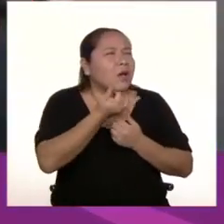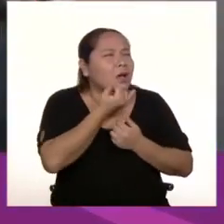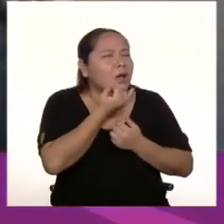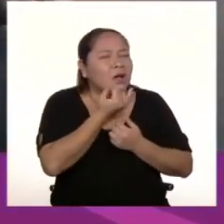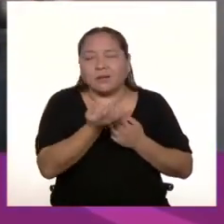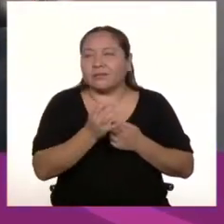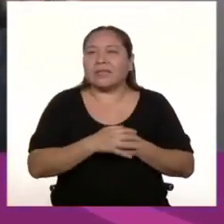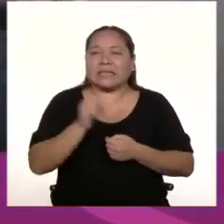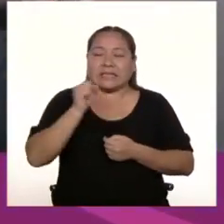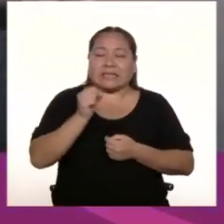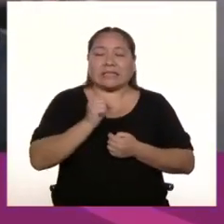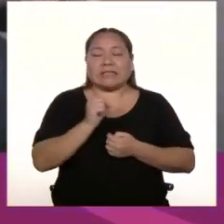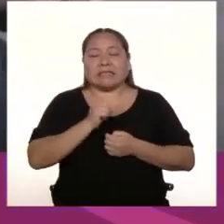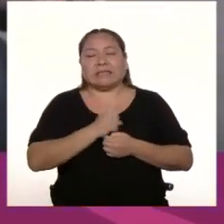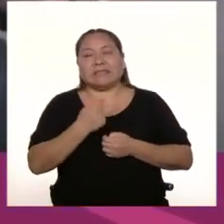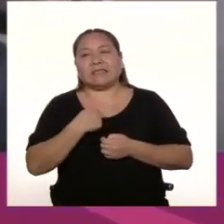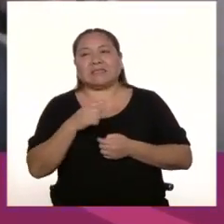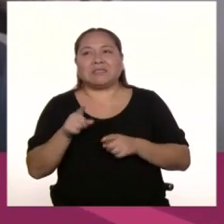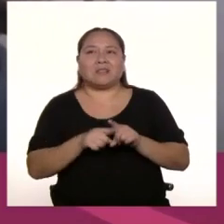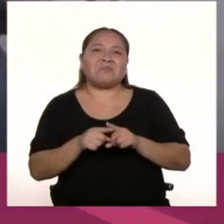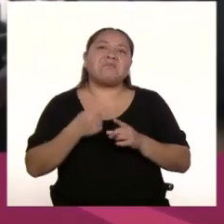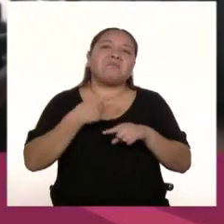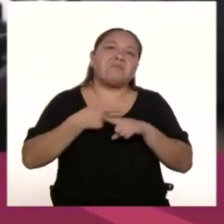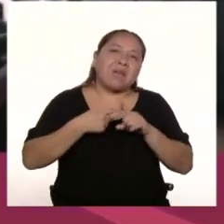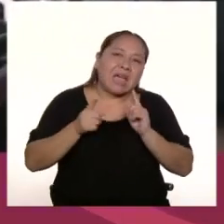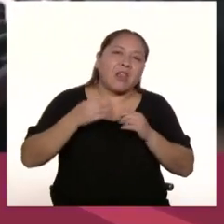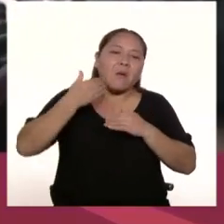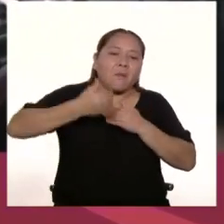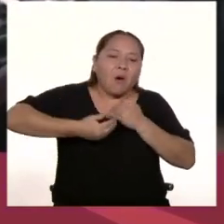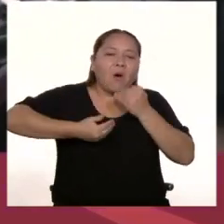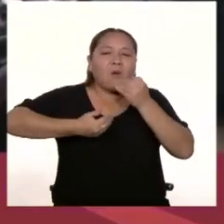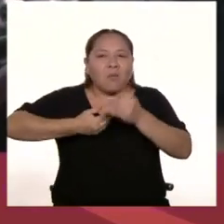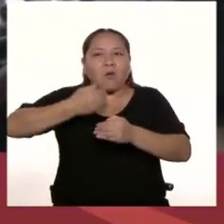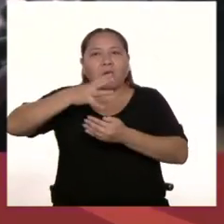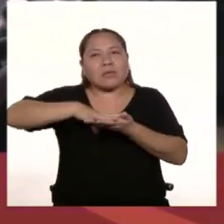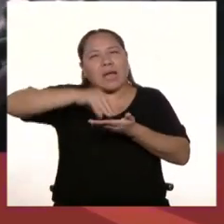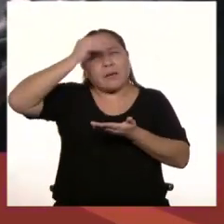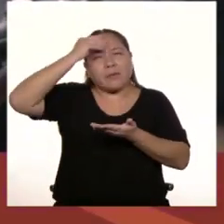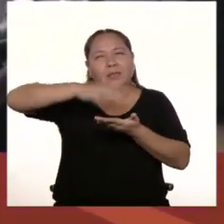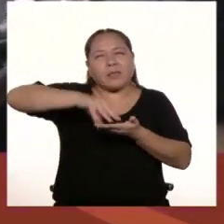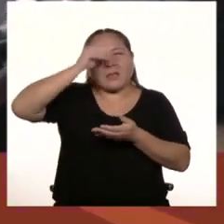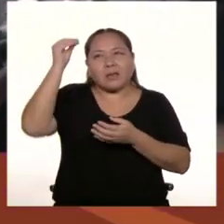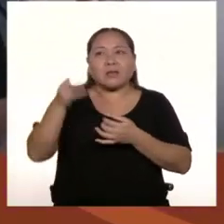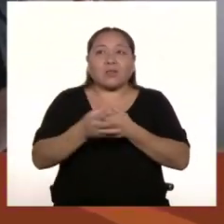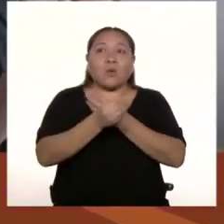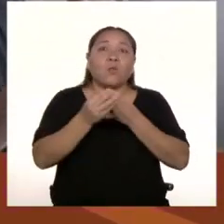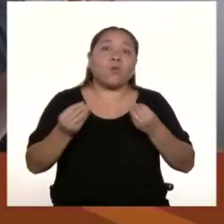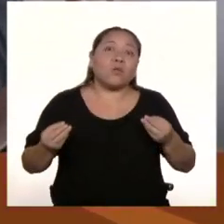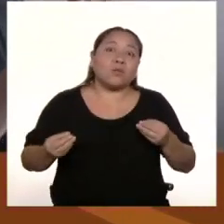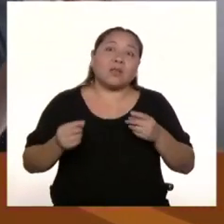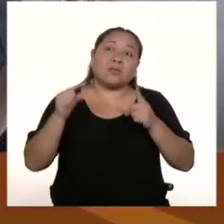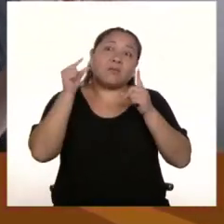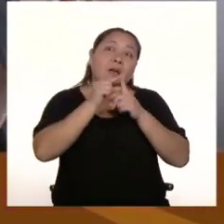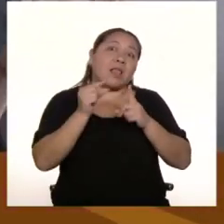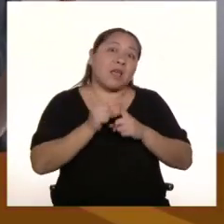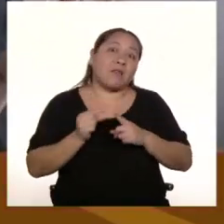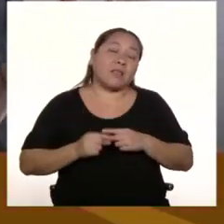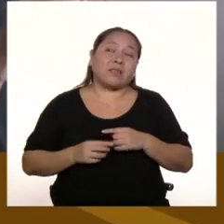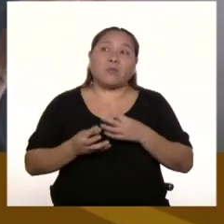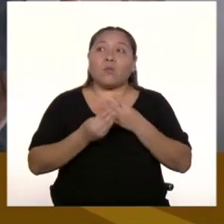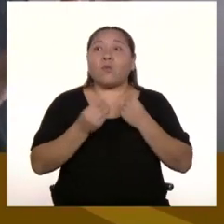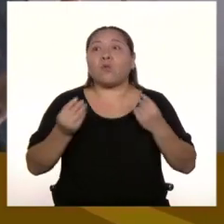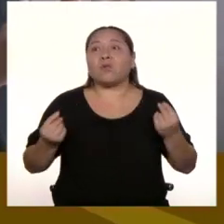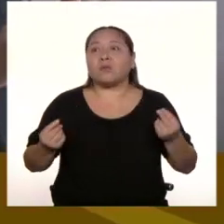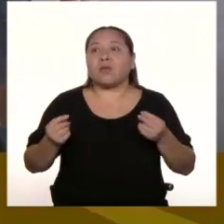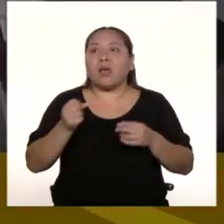No, sí, sí me ha pasado Pero uno va aprendiendo con la experiencia Manejar ese tipo de situaciones Porque son tantas letras En una canción de rap Tantas canciones que puedo cantar